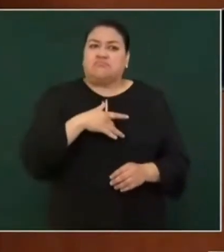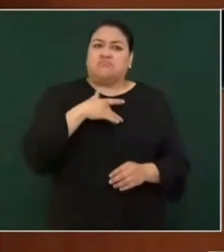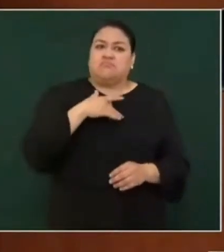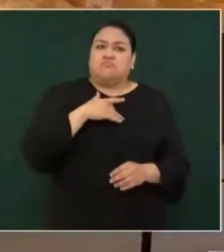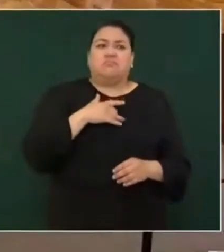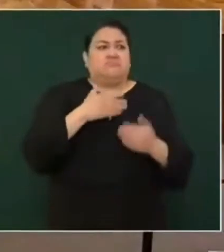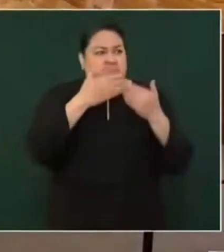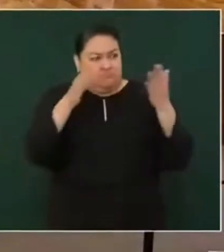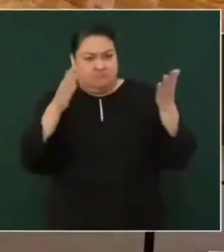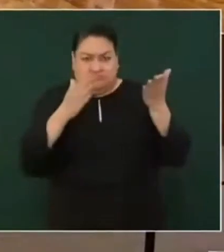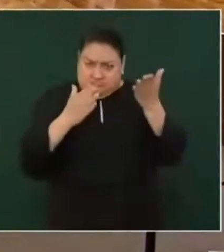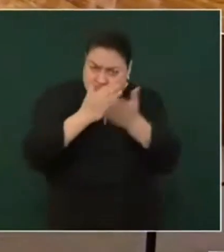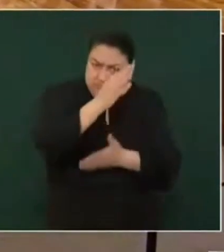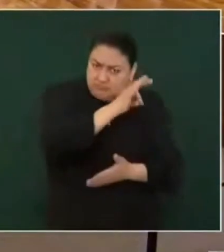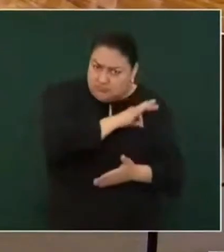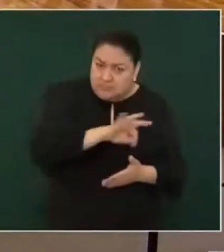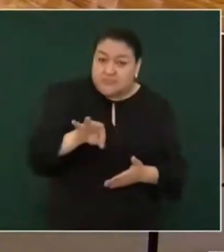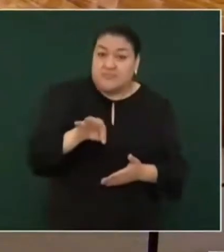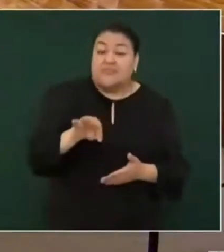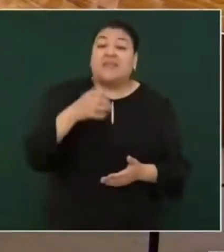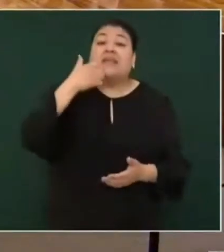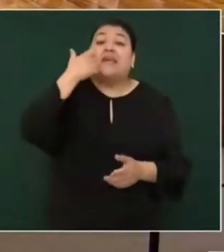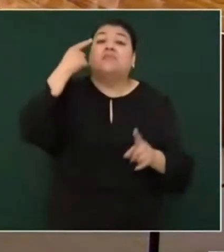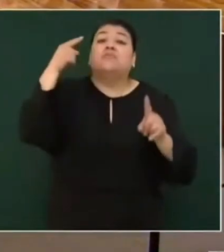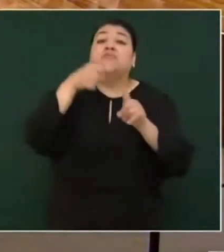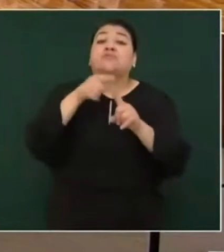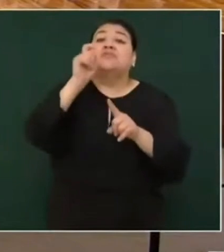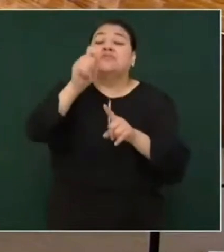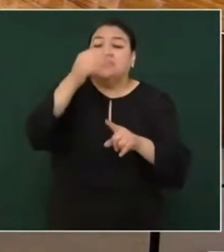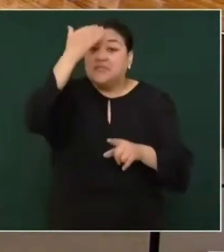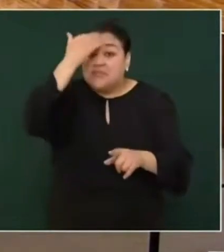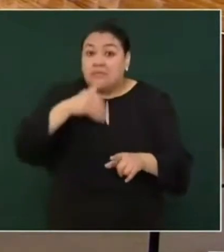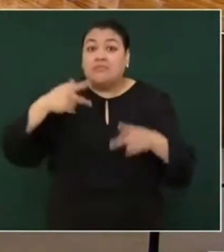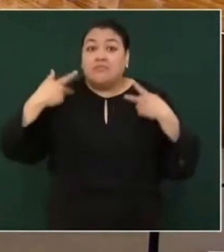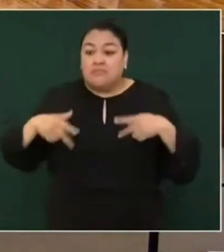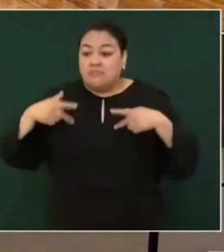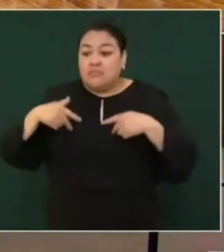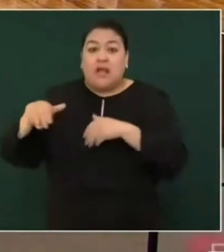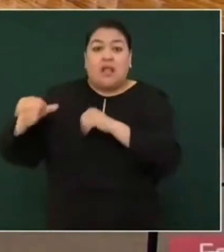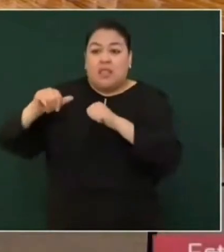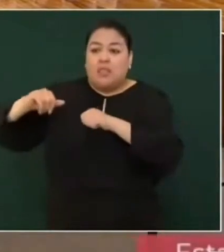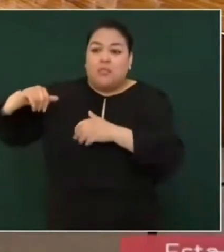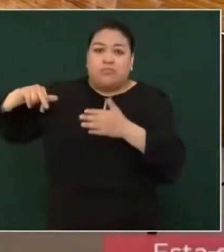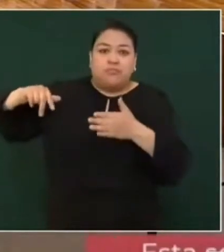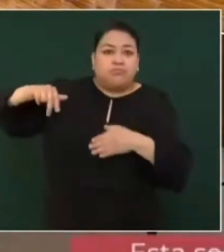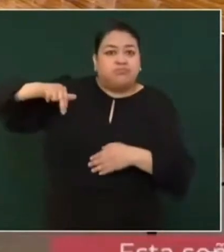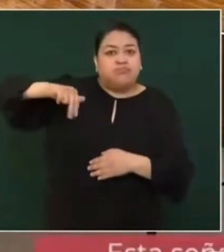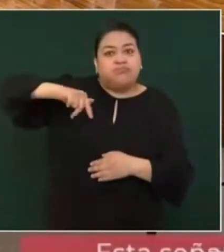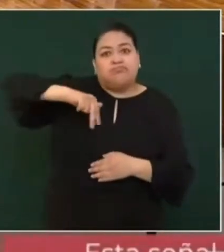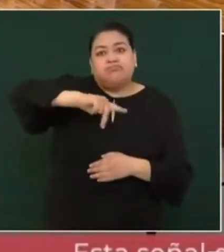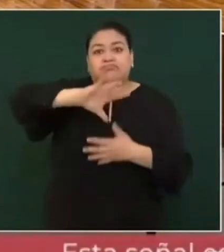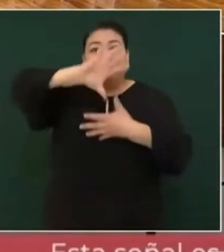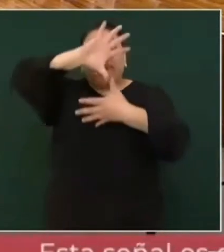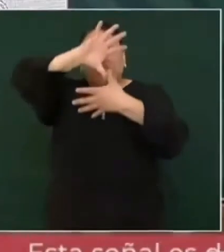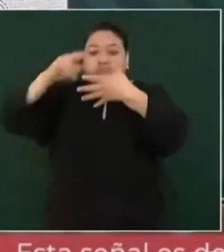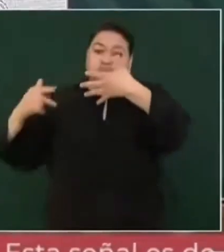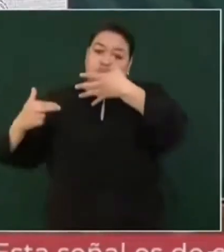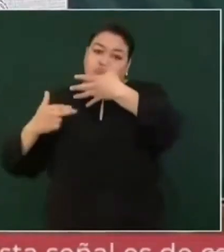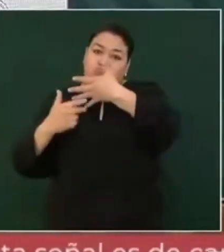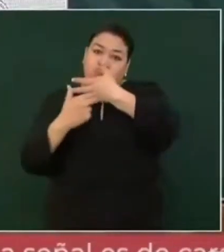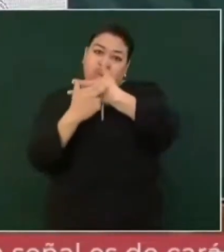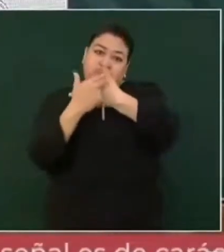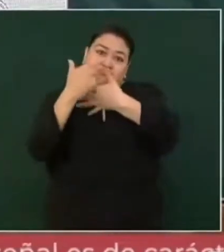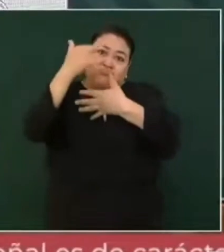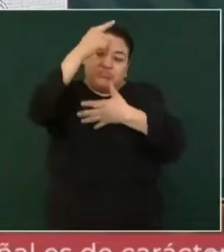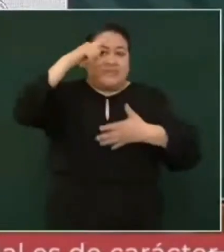lo que se busca es evitar los riesgos que corren las personas que son una movilidad segura ordenada